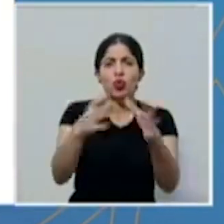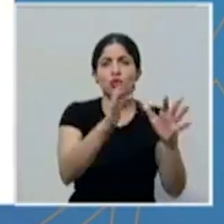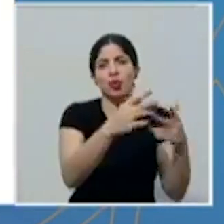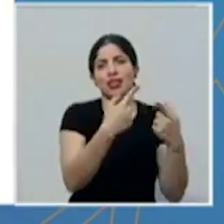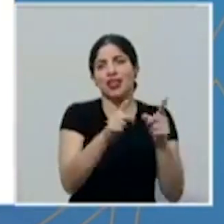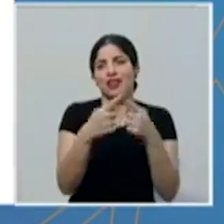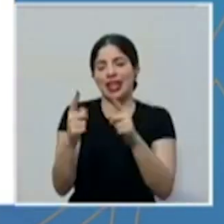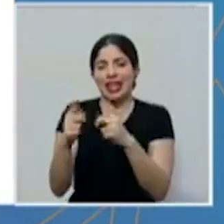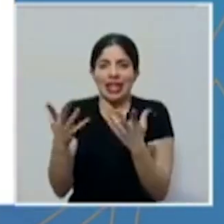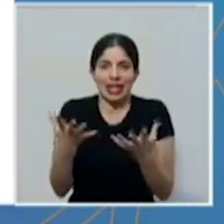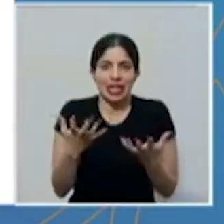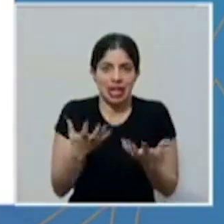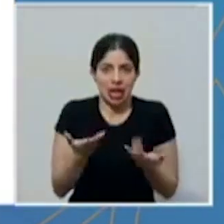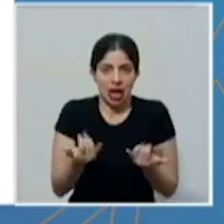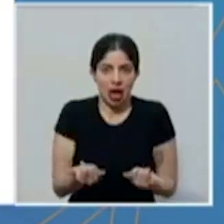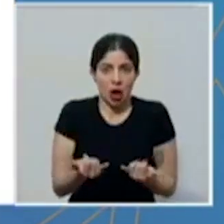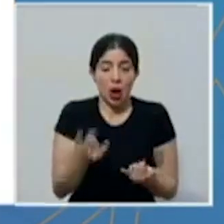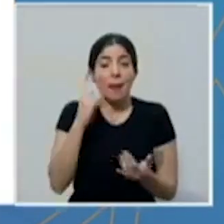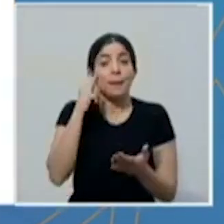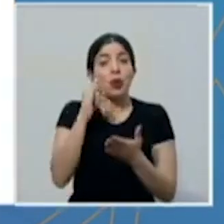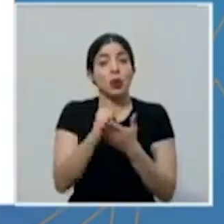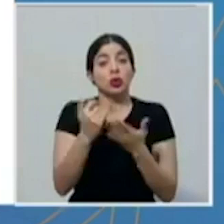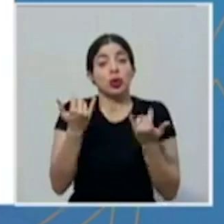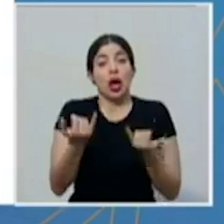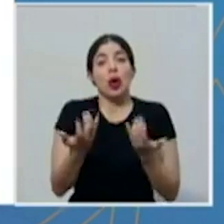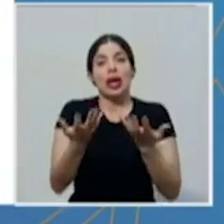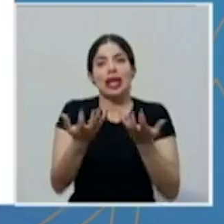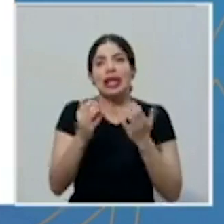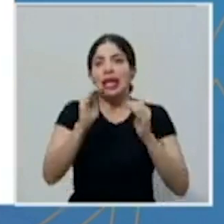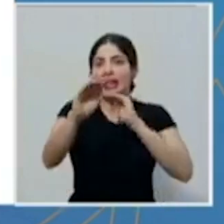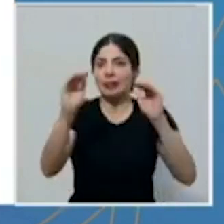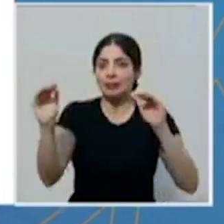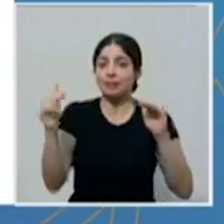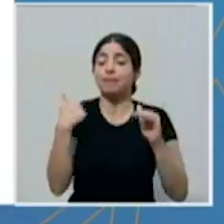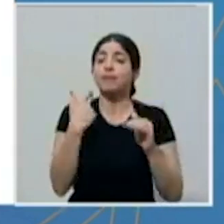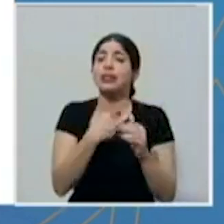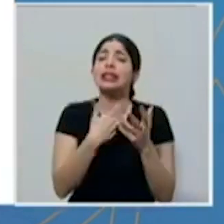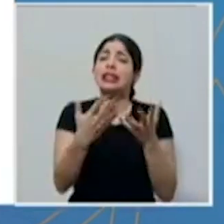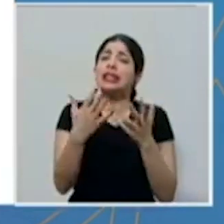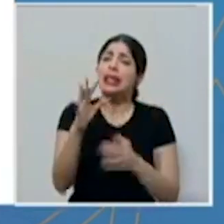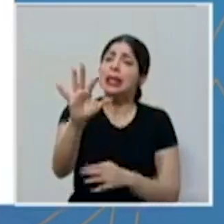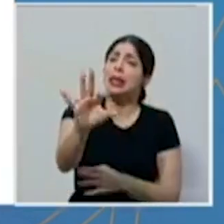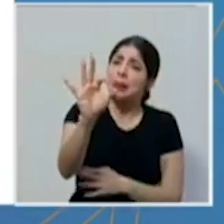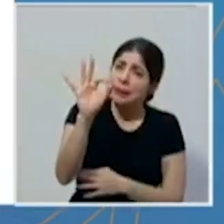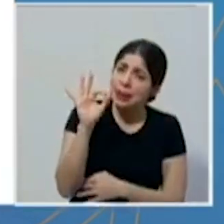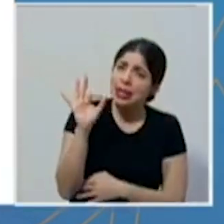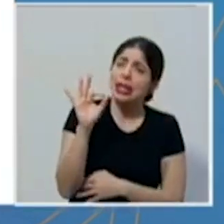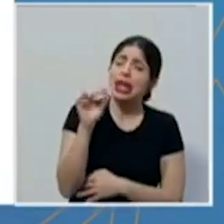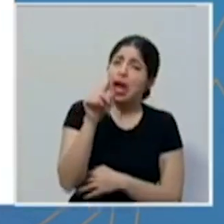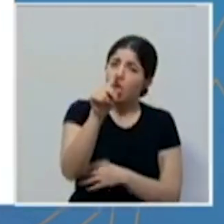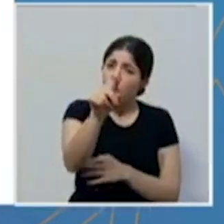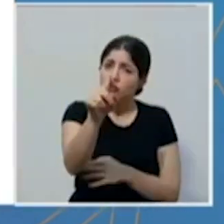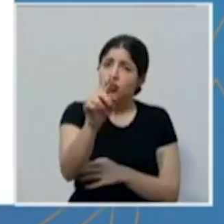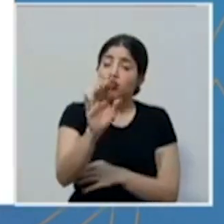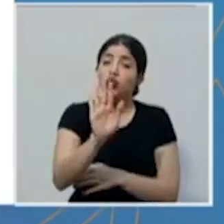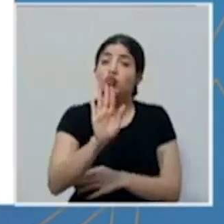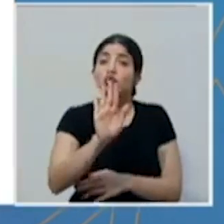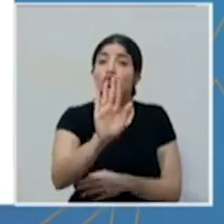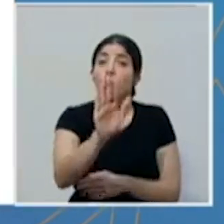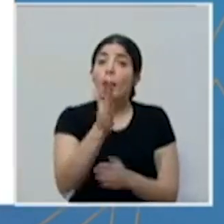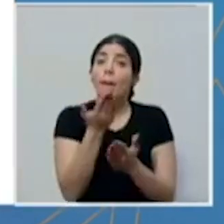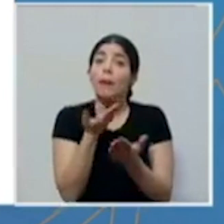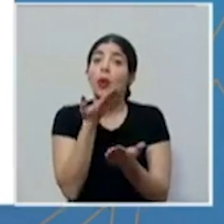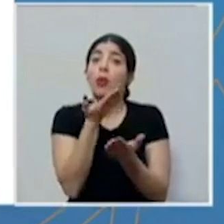la sociedad. Y es por eso que les queremos hacer este llamado. Le quisiéramos invitarles a presentar sus